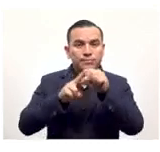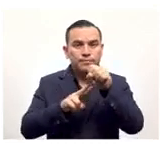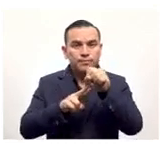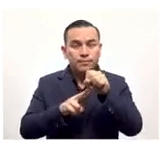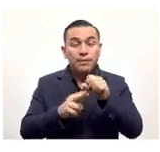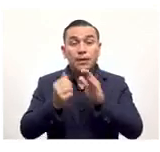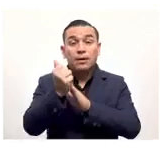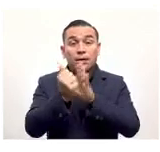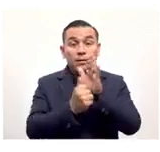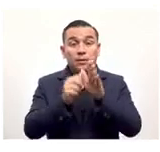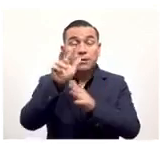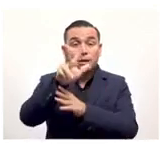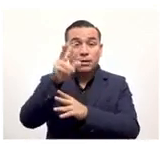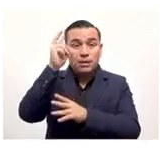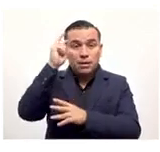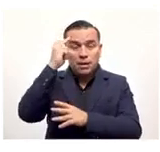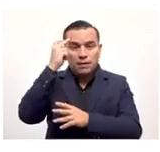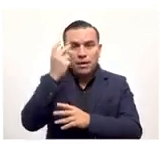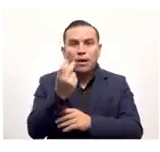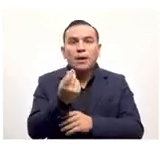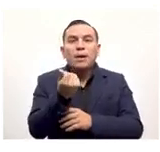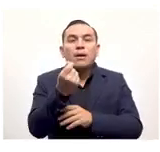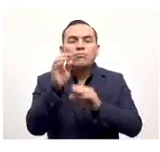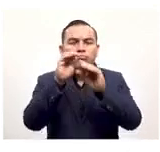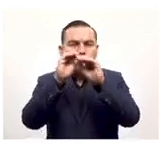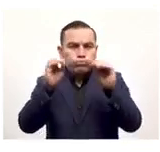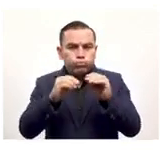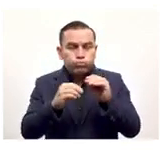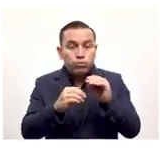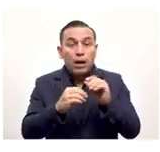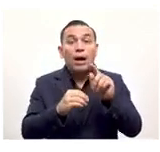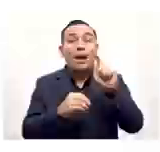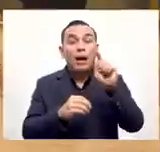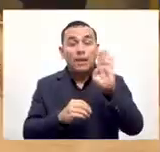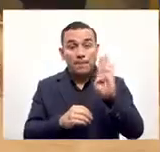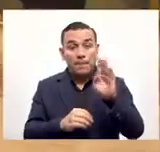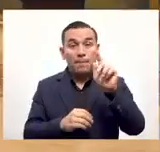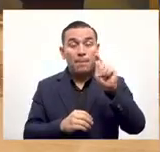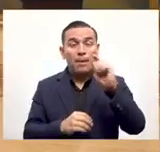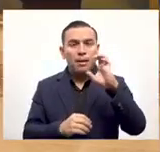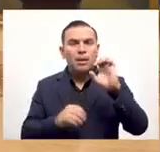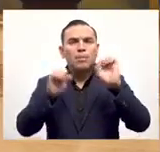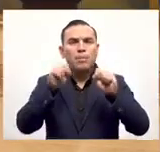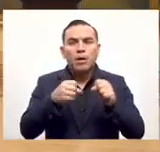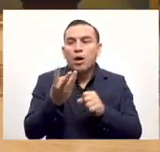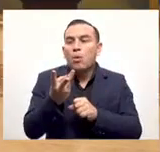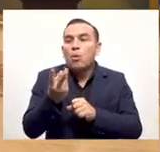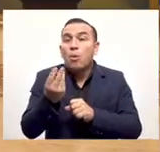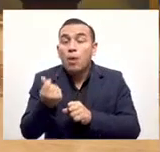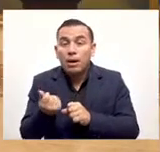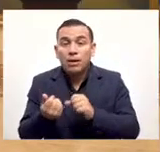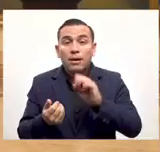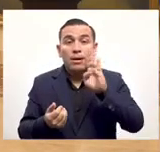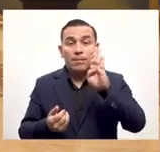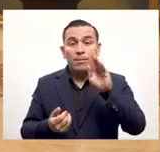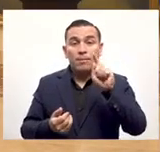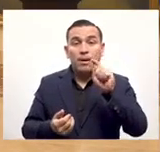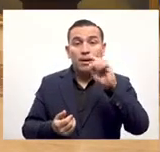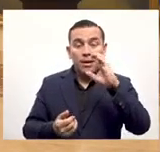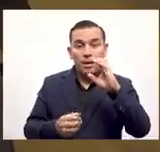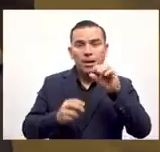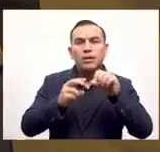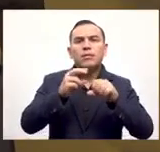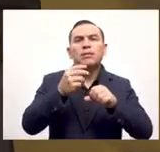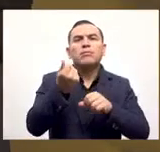Todo precio podrá ser expresado en Bitcoin. No hay obligación de expresar ningún precio en Bitcoin, pero podrá haber un comercio o algún negocio que